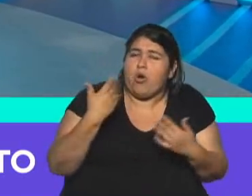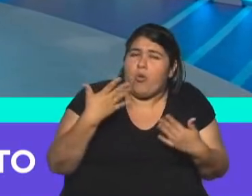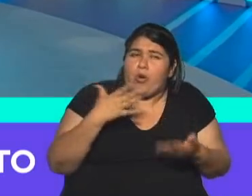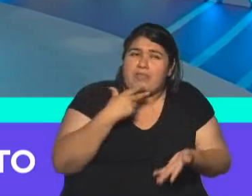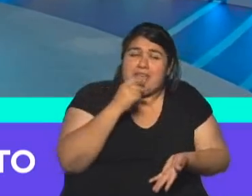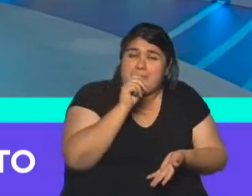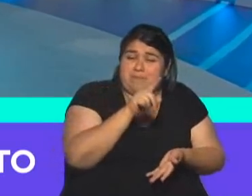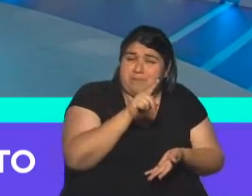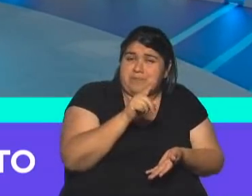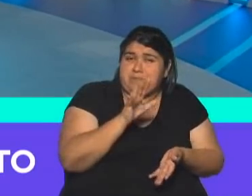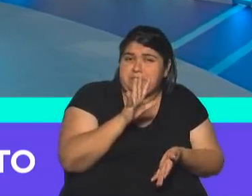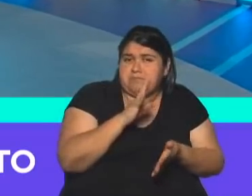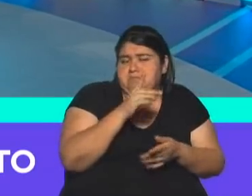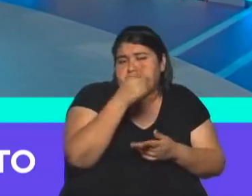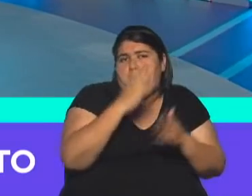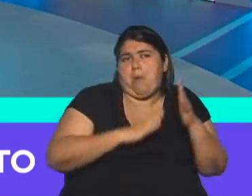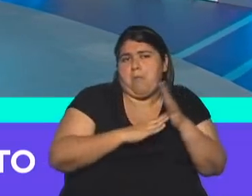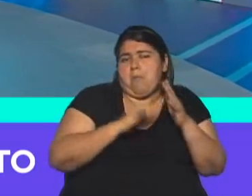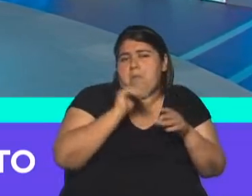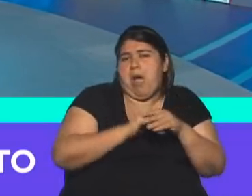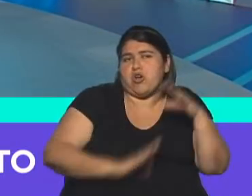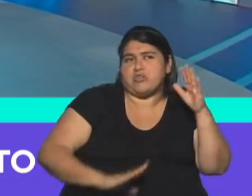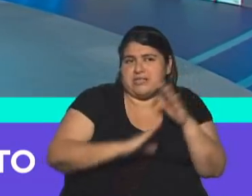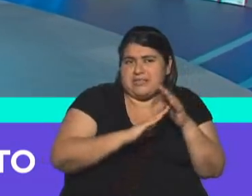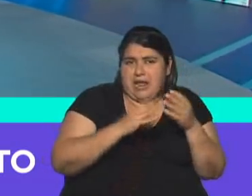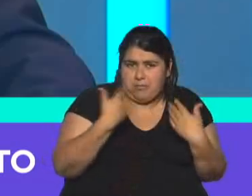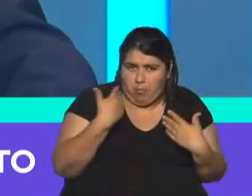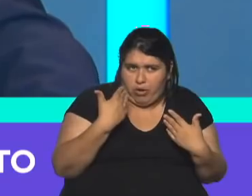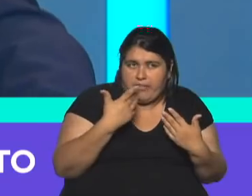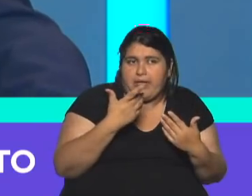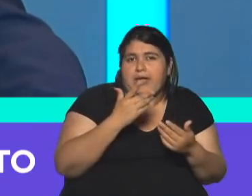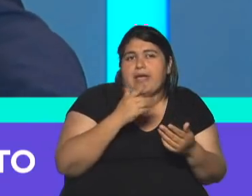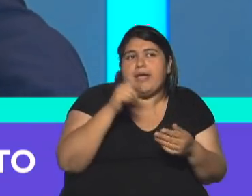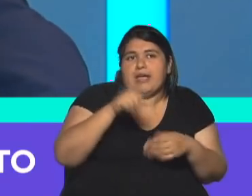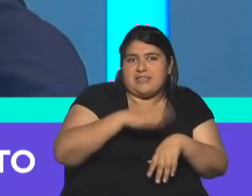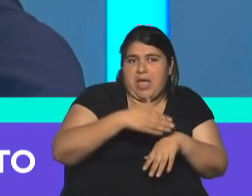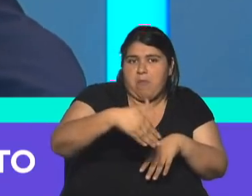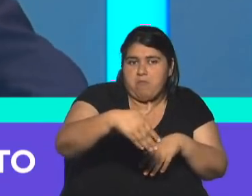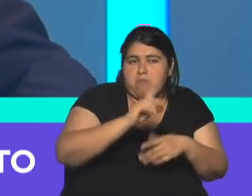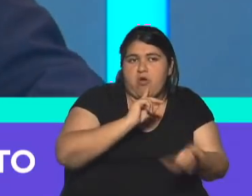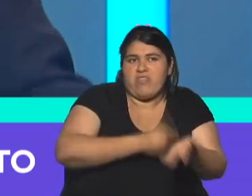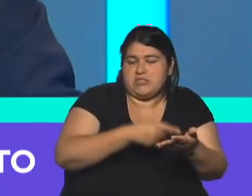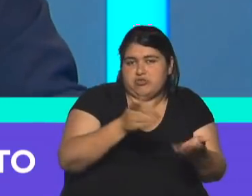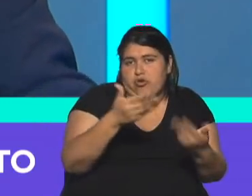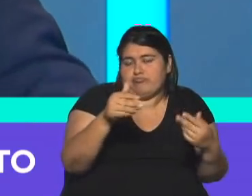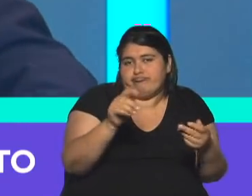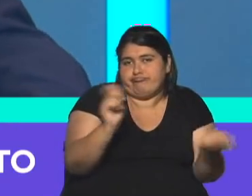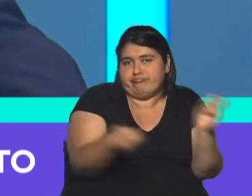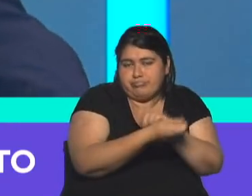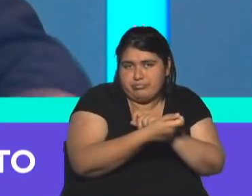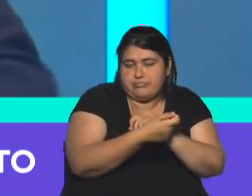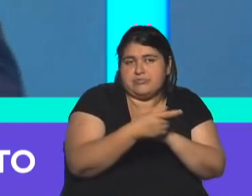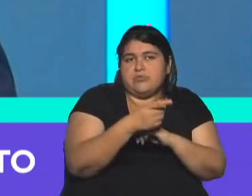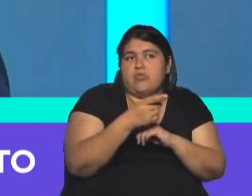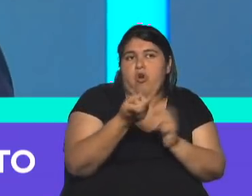adoptada por la autoridad monetaria como el Banco Central por una medida judicial? No, en todo caso merecerá quizá alguna